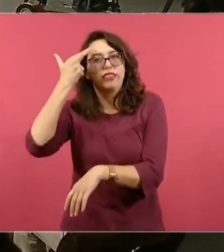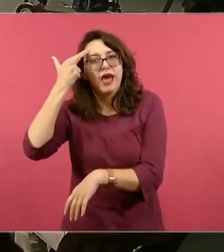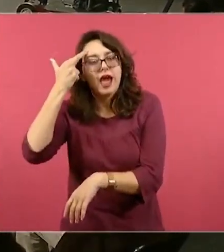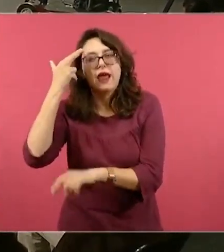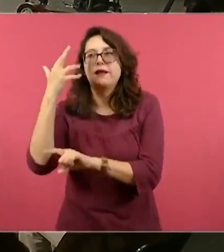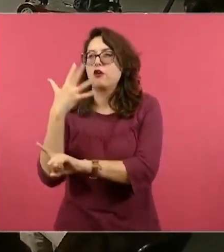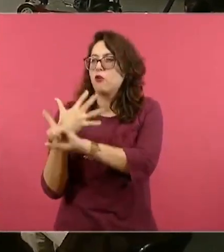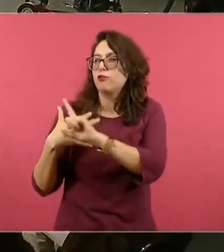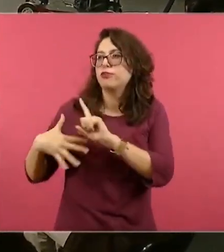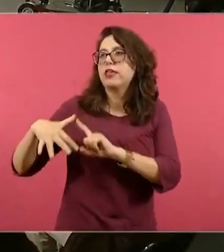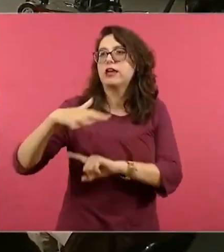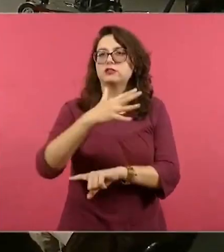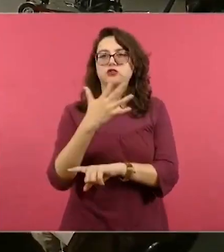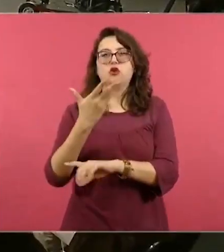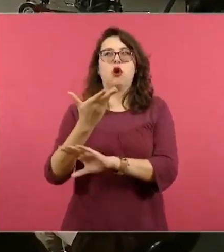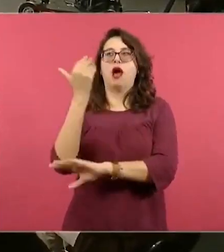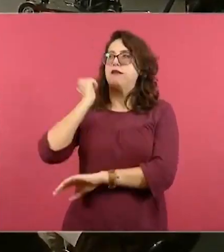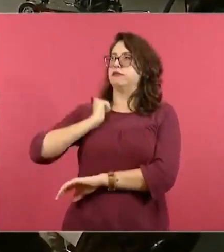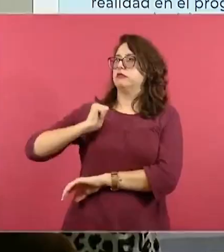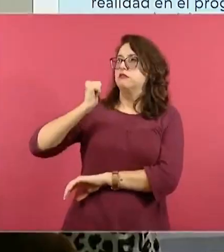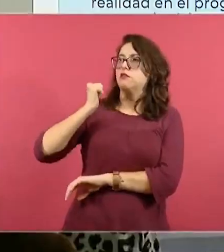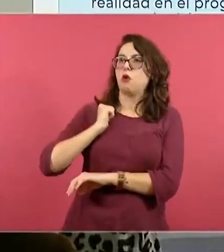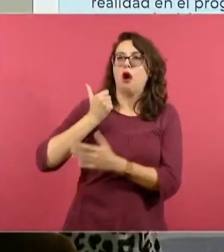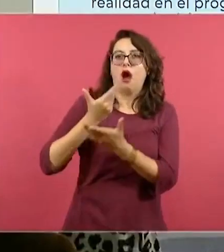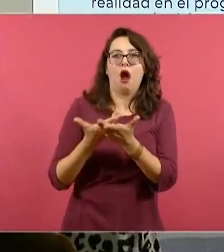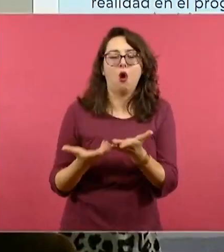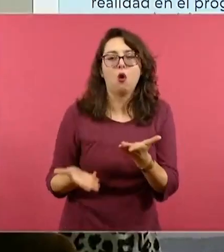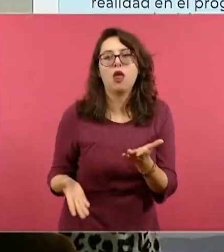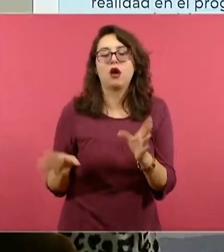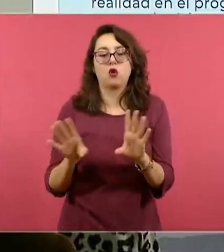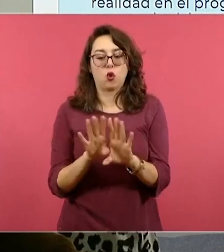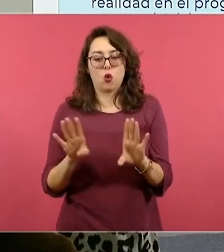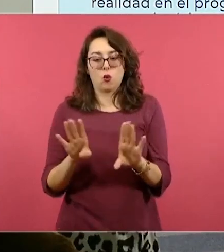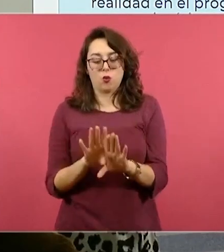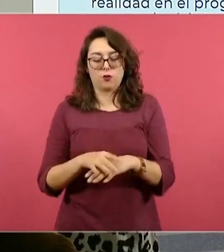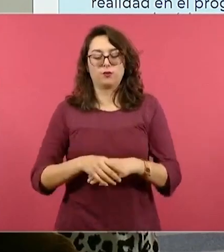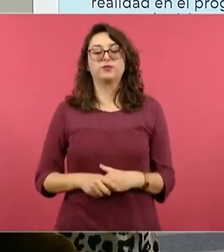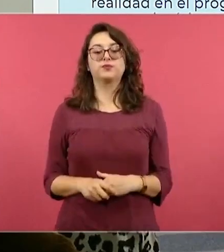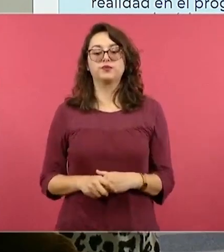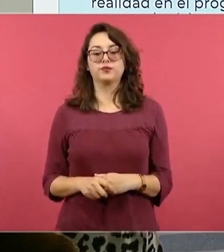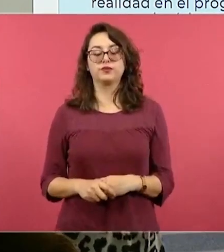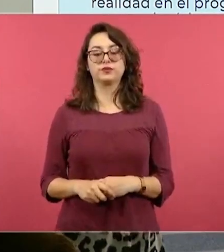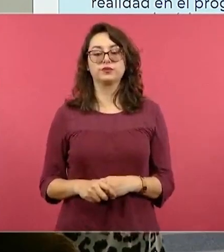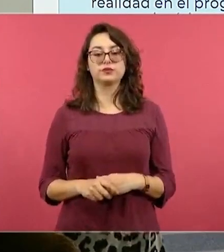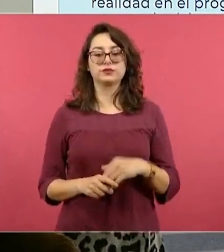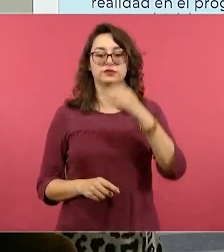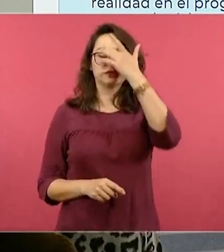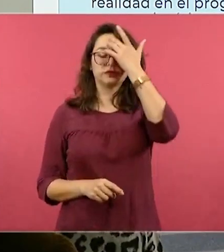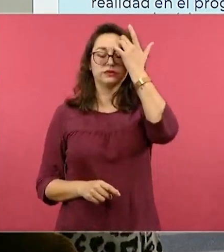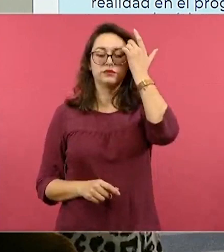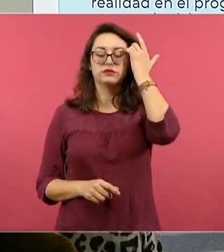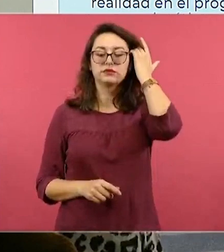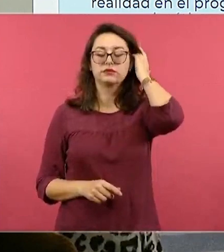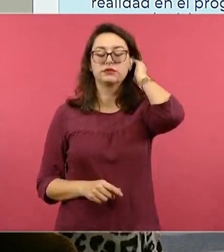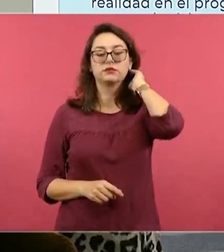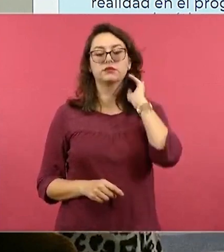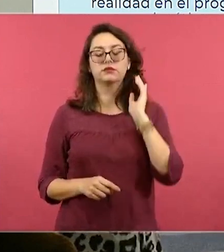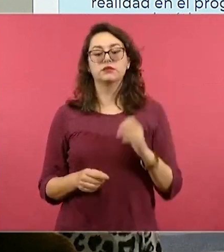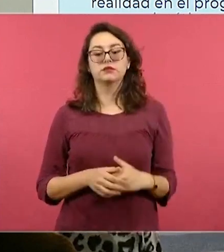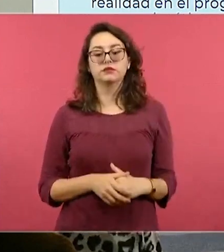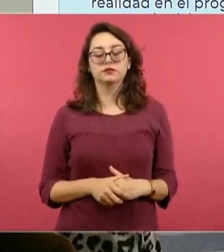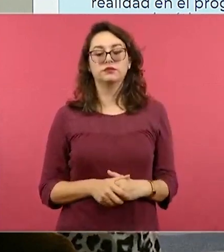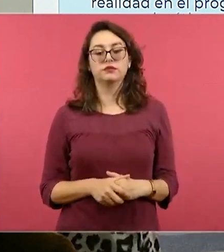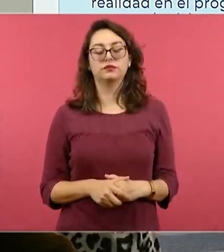Ahora, para poder profundizar un poco más, para buscar un entendimiento,